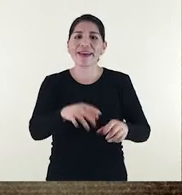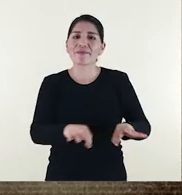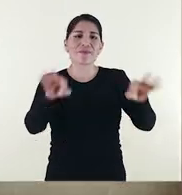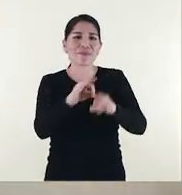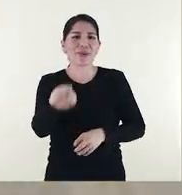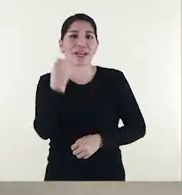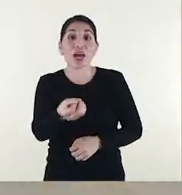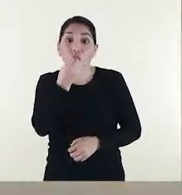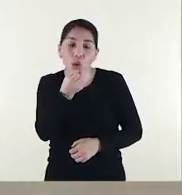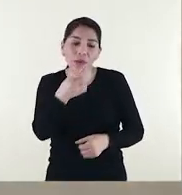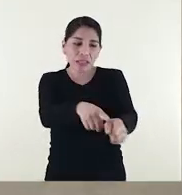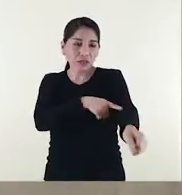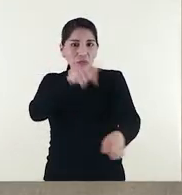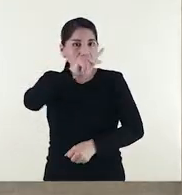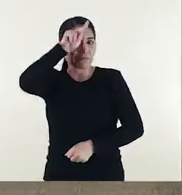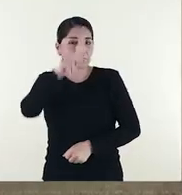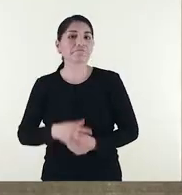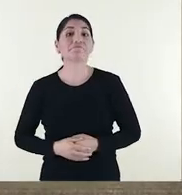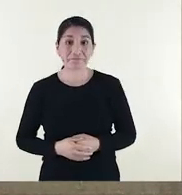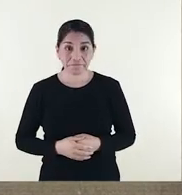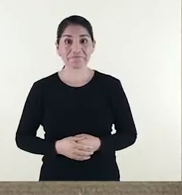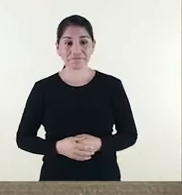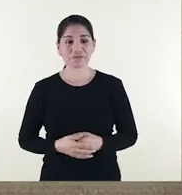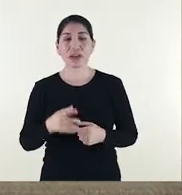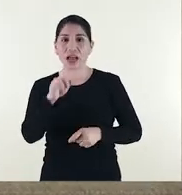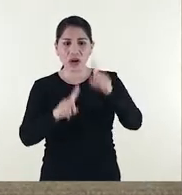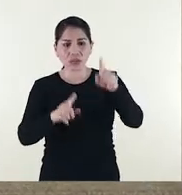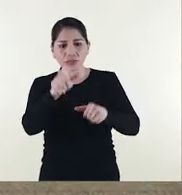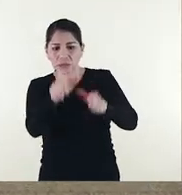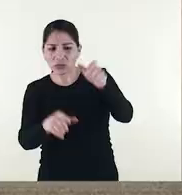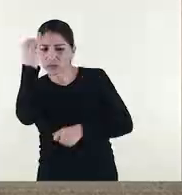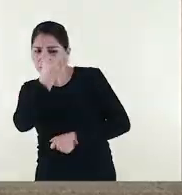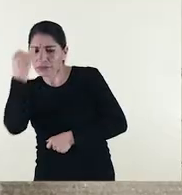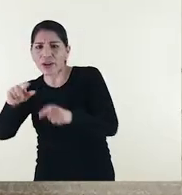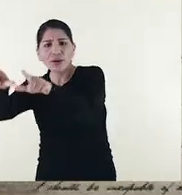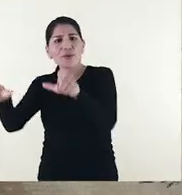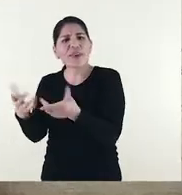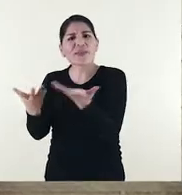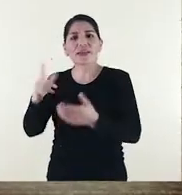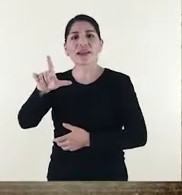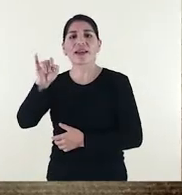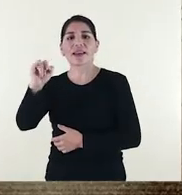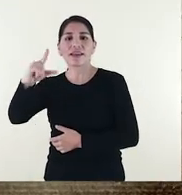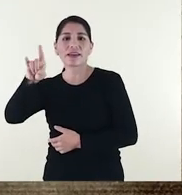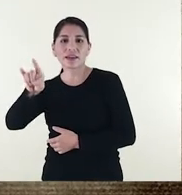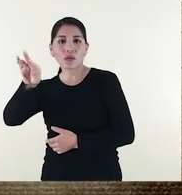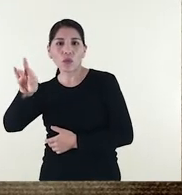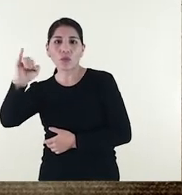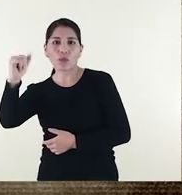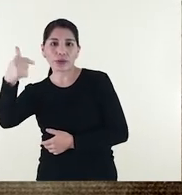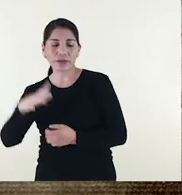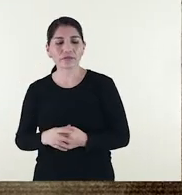la gastronomía y los hábitos alimenticios de los peruanos. Muchos de esos migrantes llegaron de la zona de la Liguria y su puerto de